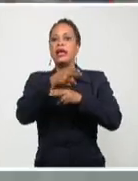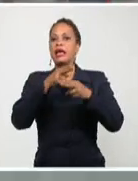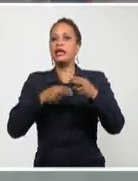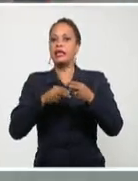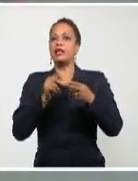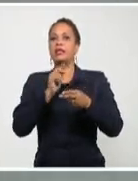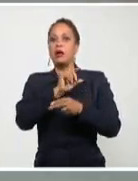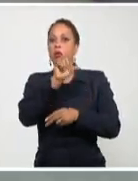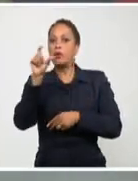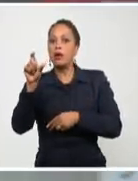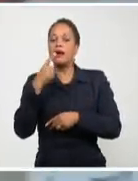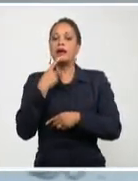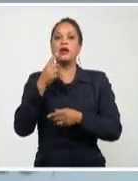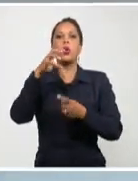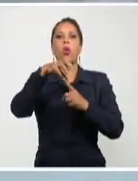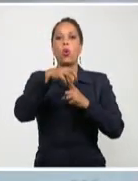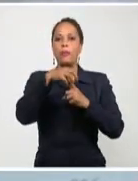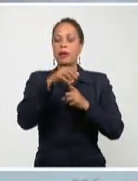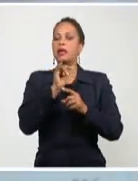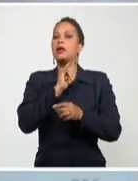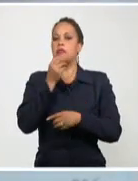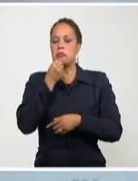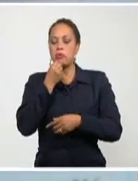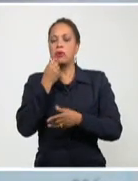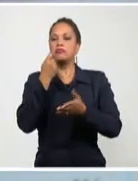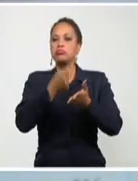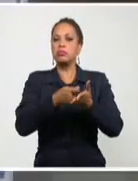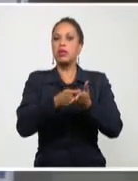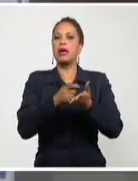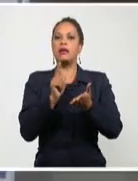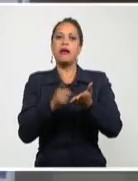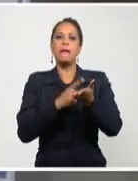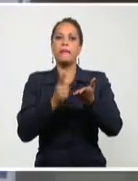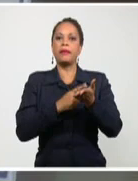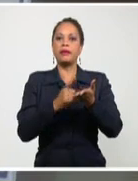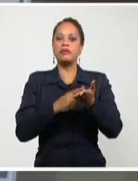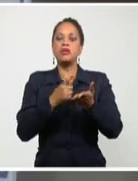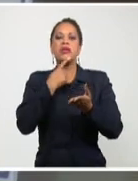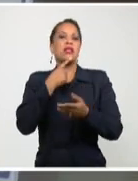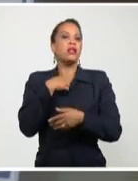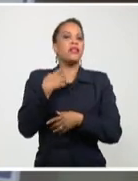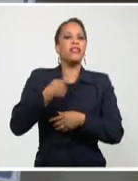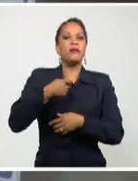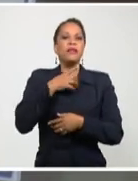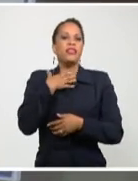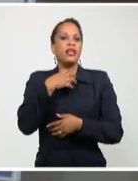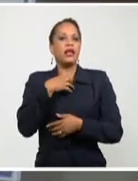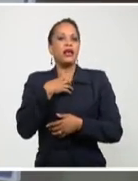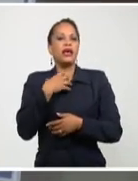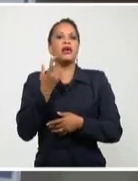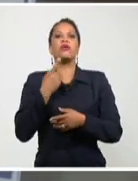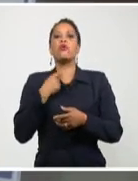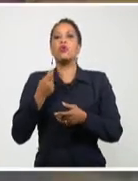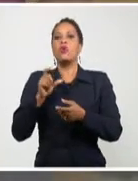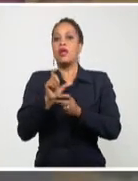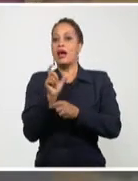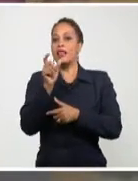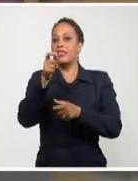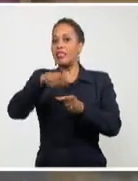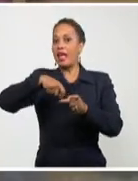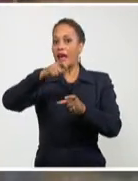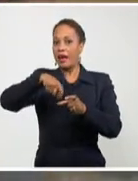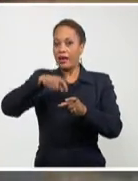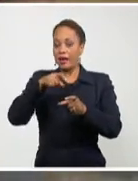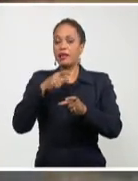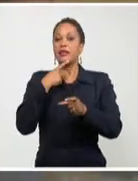así como en el Copelia de Ciego de Ávila. Y para ello los consumidores deben portar la aplicación en zona, con la correspondiente tarjeta bancaria asociada,